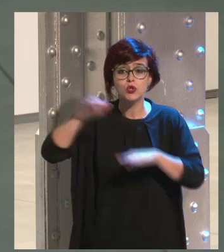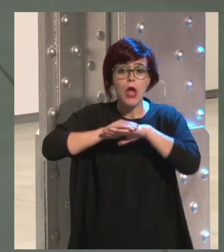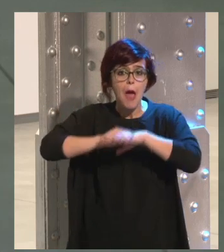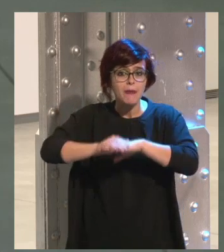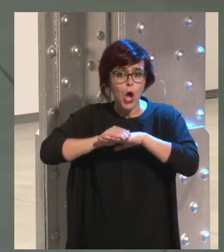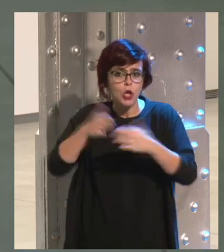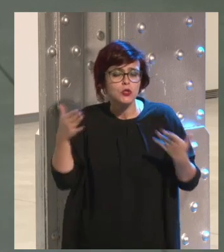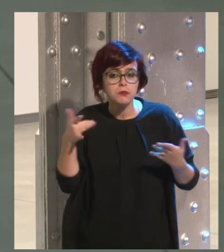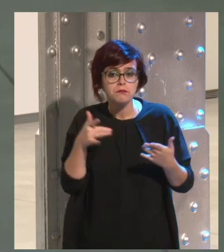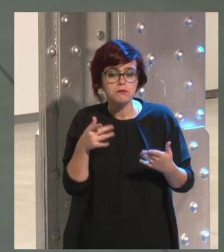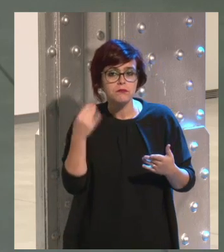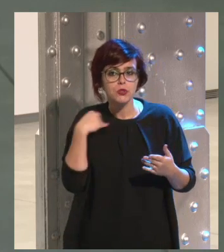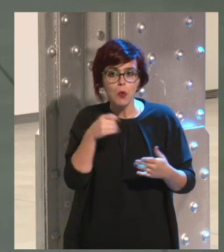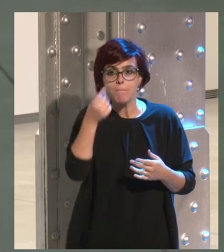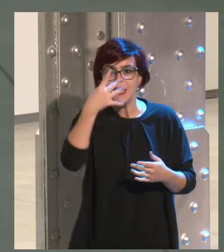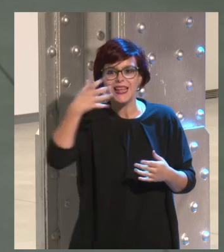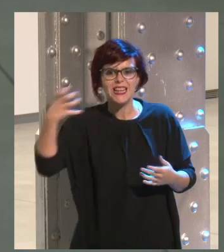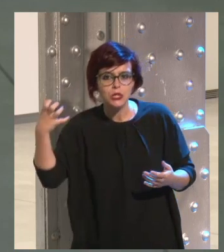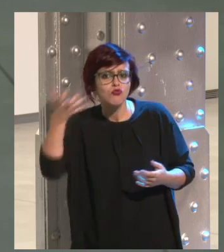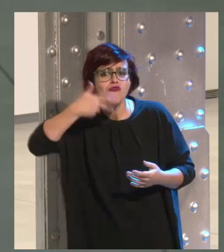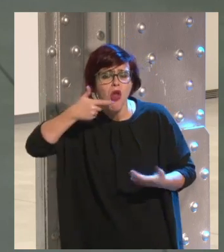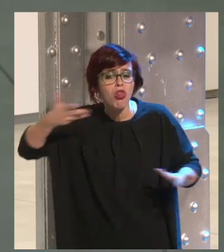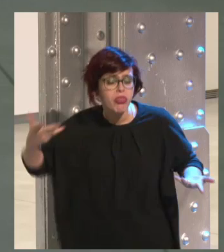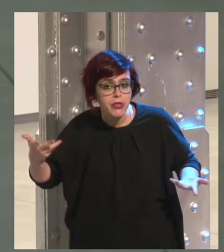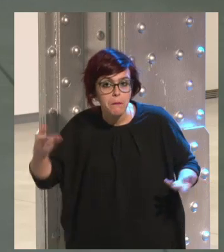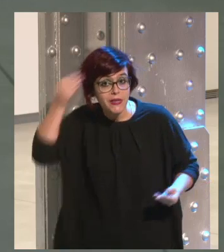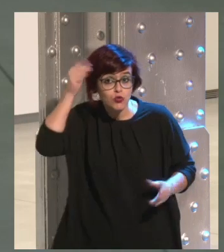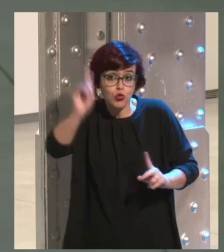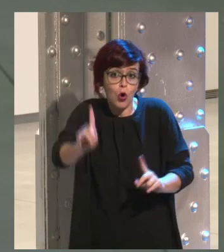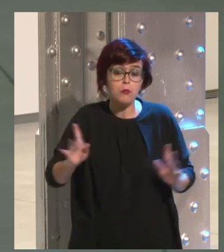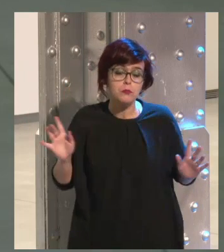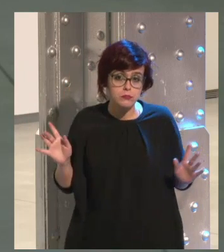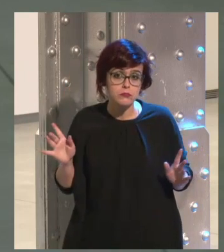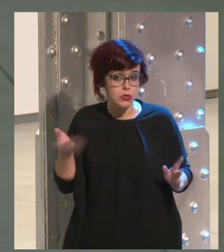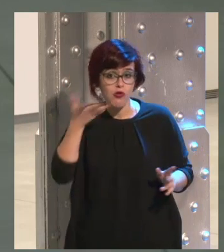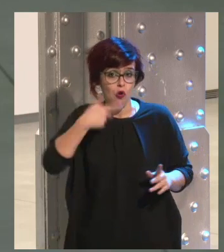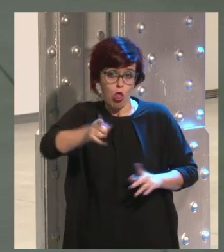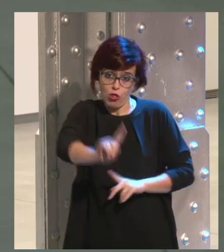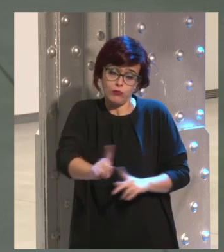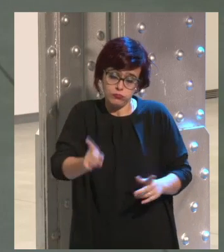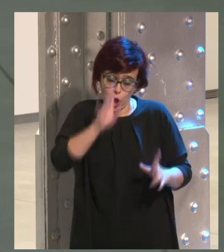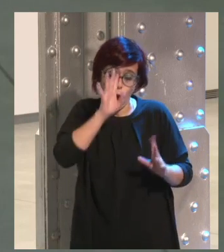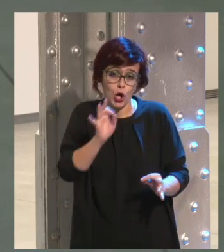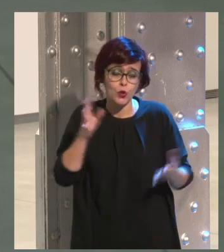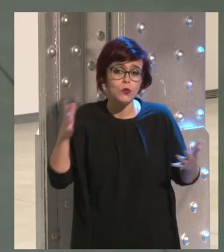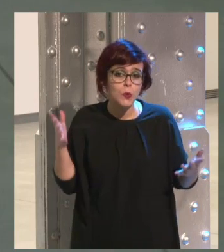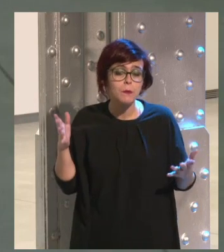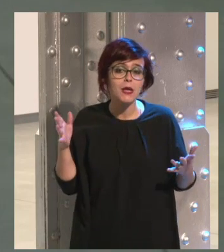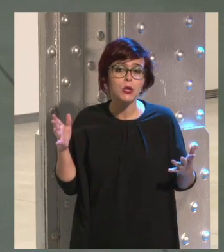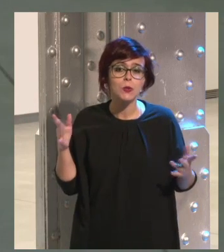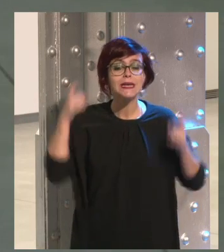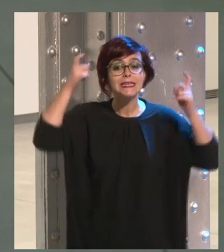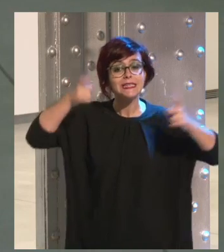porque decía ¿cómo puedes tener 1.500 amigos? No conoces a tanta gente, no me lo creo, efectivamente no los conocí a todos y lo que sí